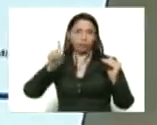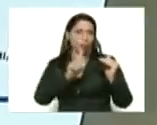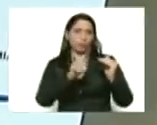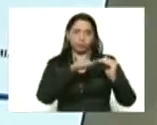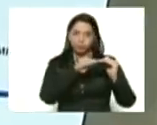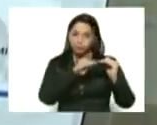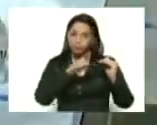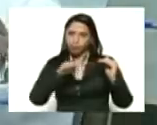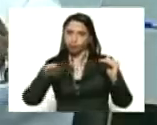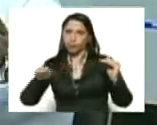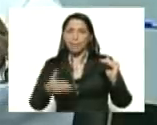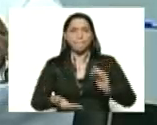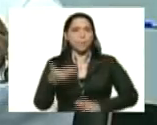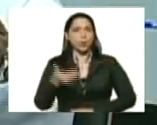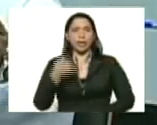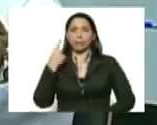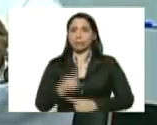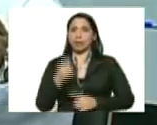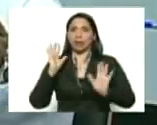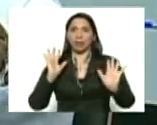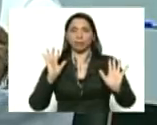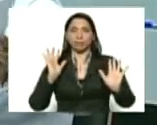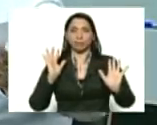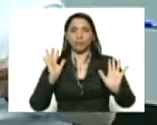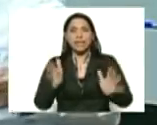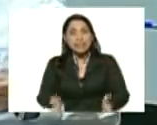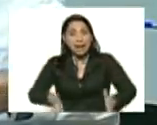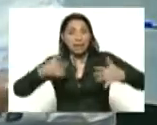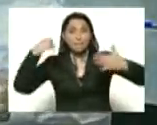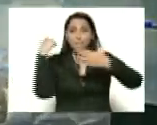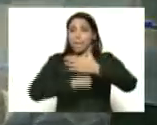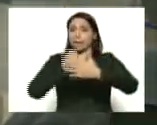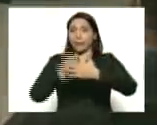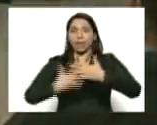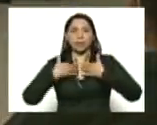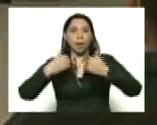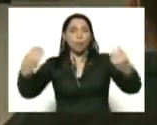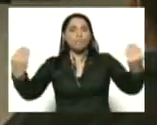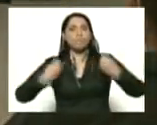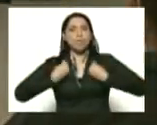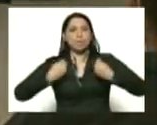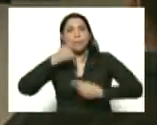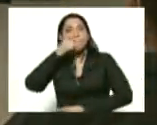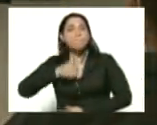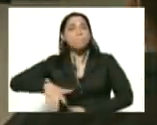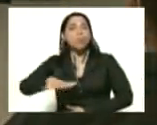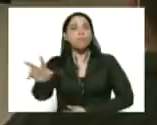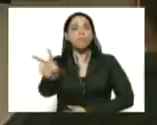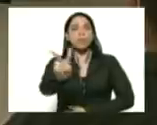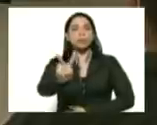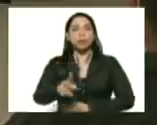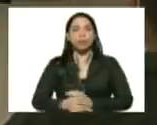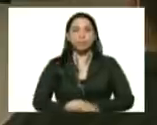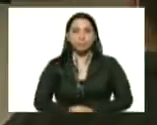Es lo fundamental. Ganar la batalla de la salud y la vida del pueblo de Venezuela.